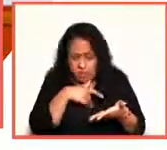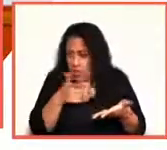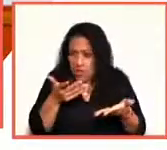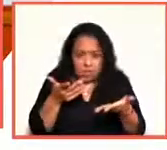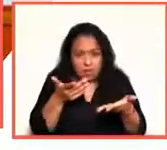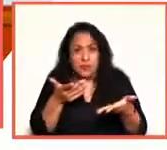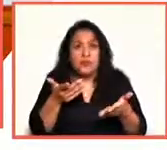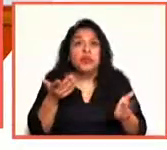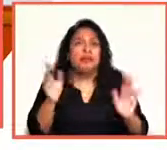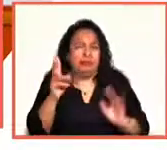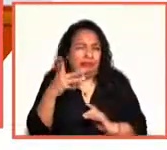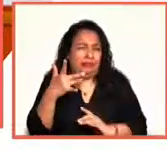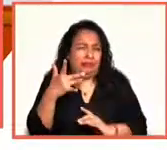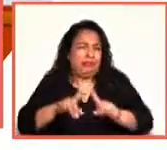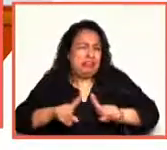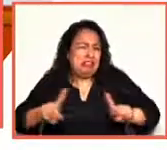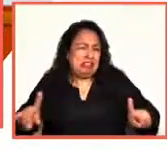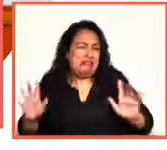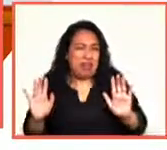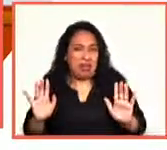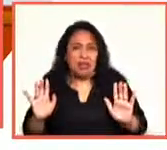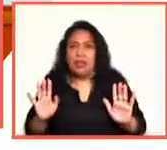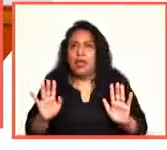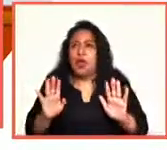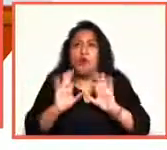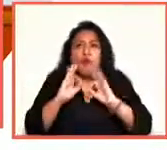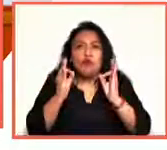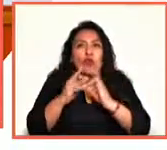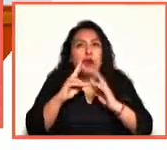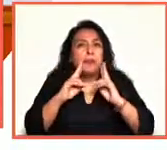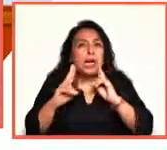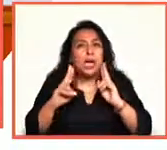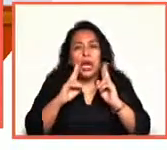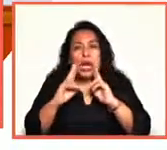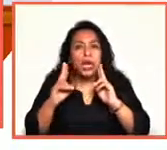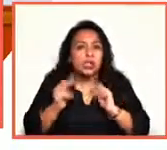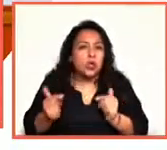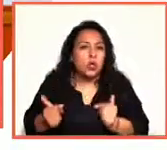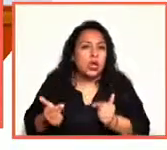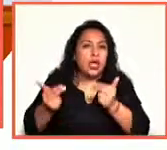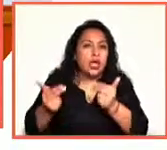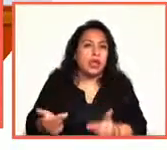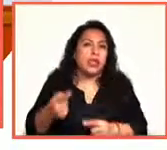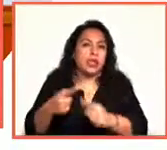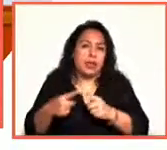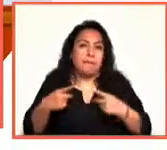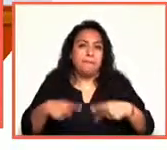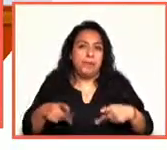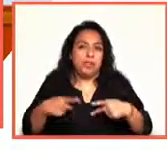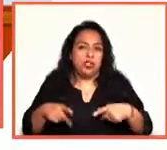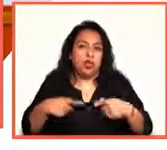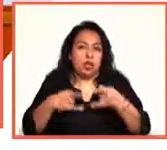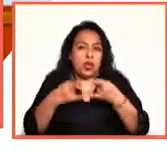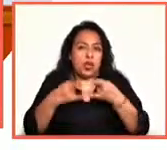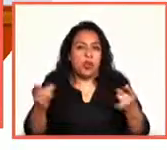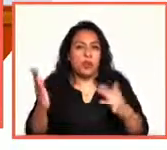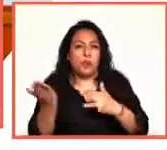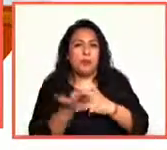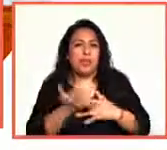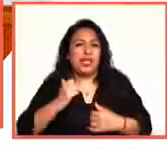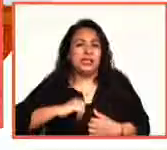Es curioso, porque luego es una forma de narrar que heredaron los cuentistas de mitad del siglo XX, o sea que